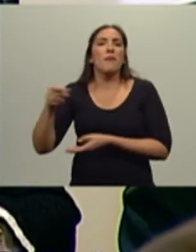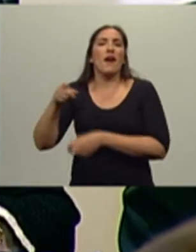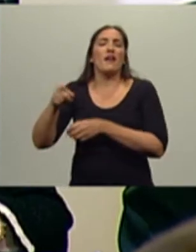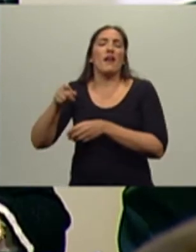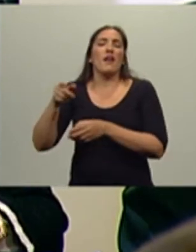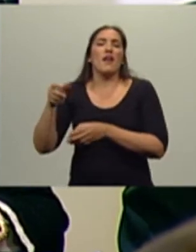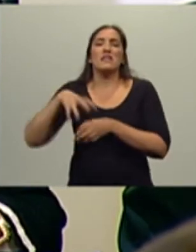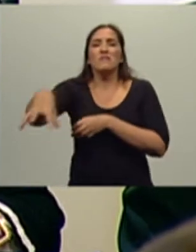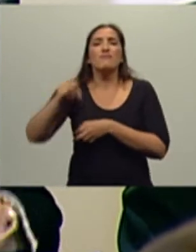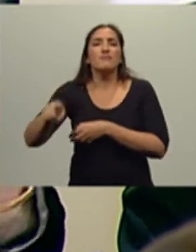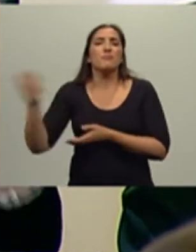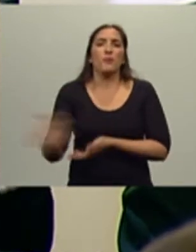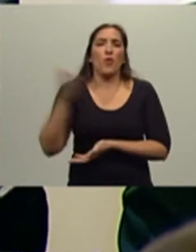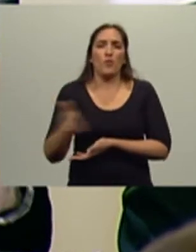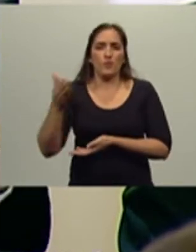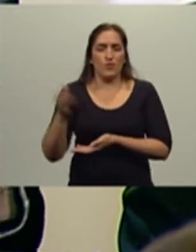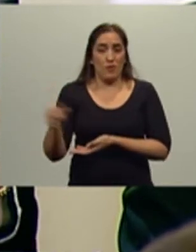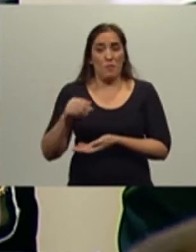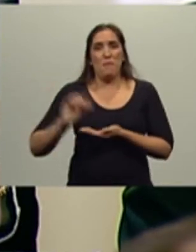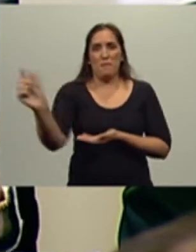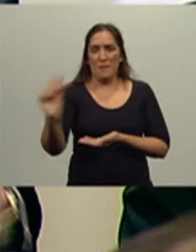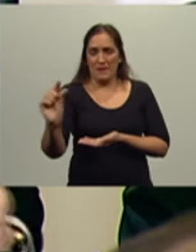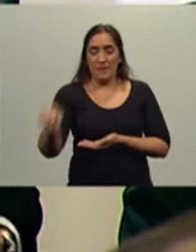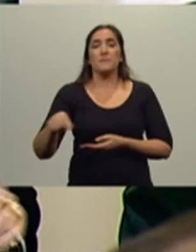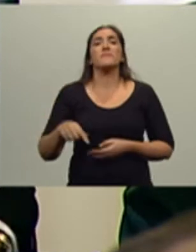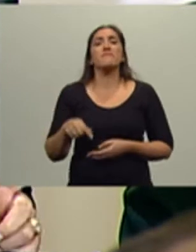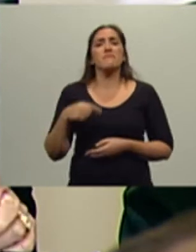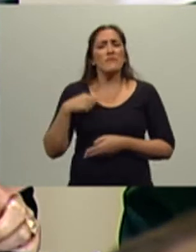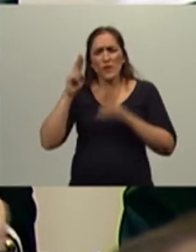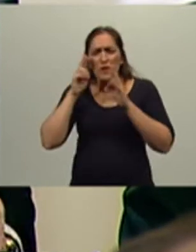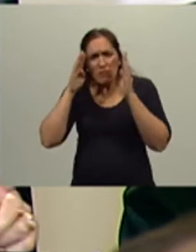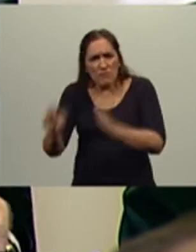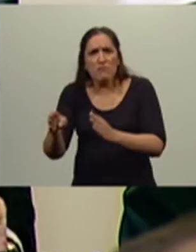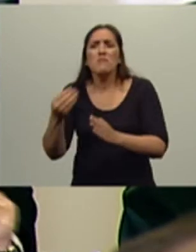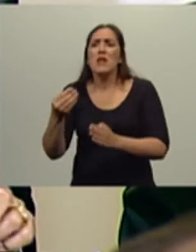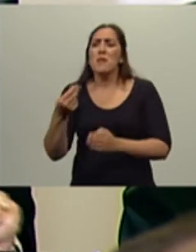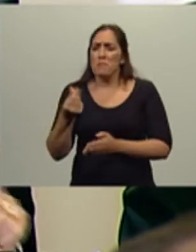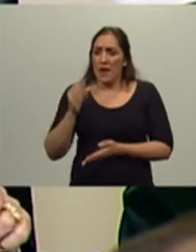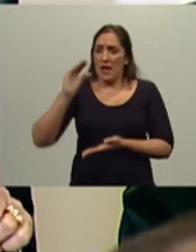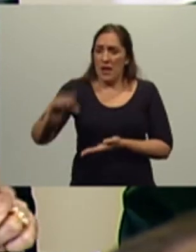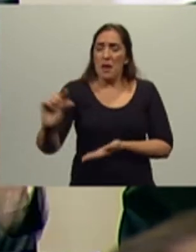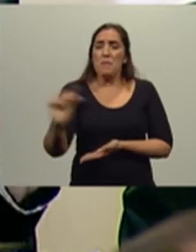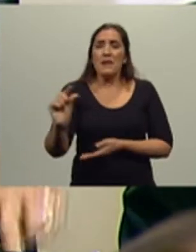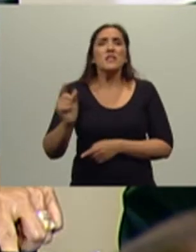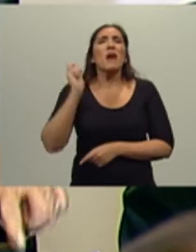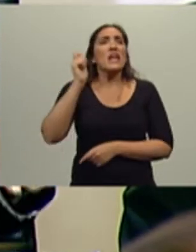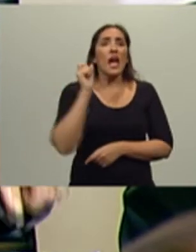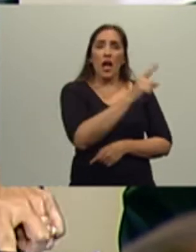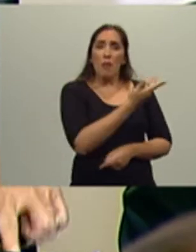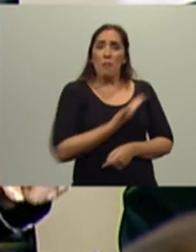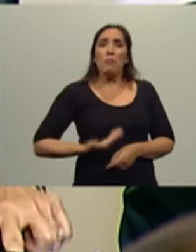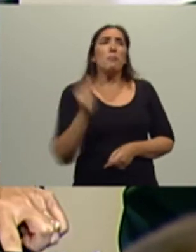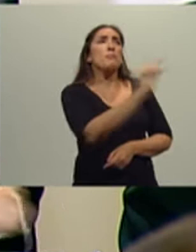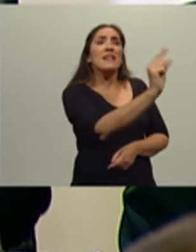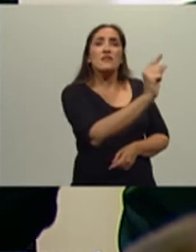fundamentalmente el crecimiento de ese financiamiento no por el sector privado sino por el